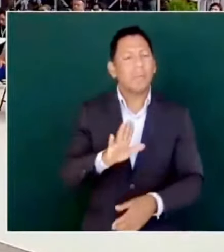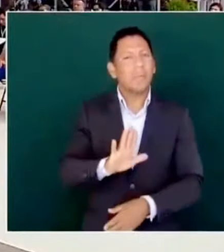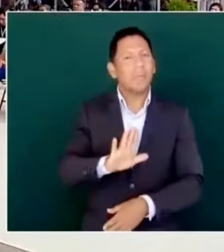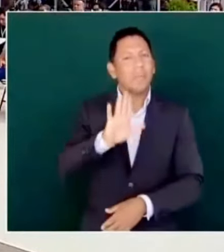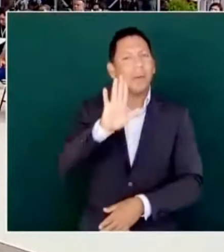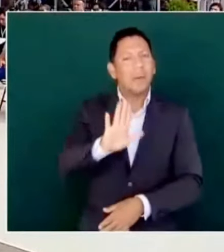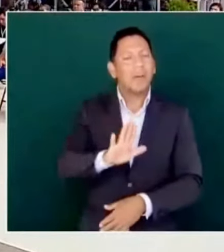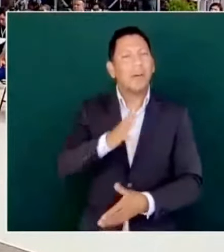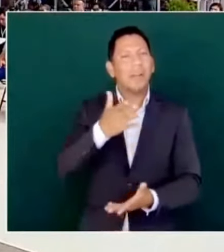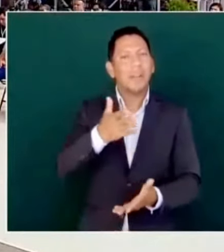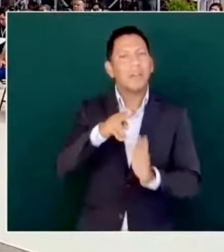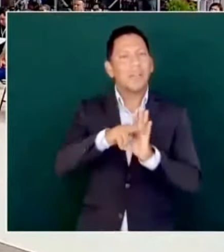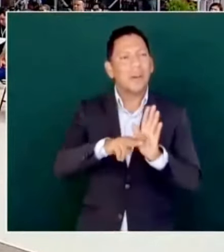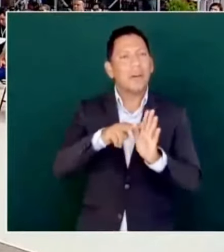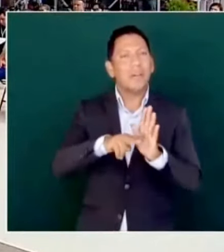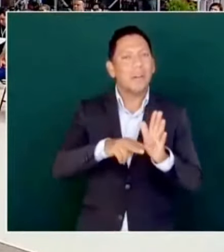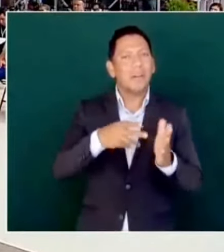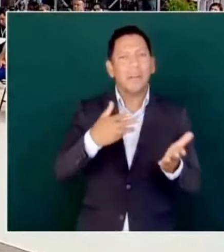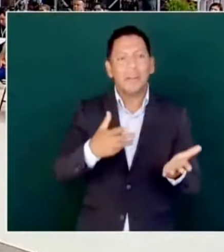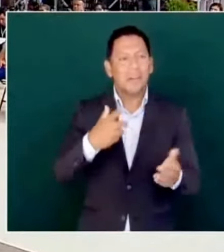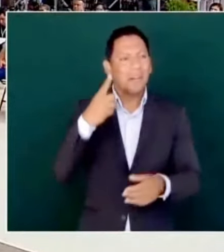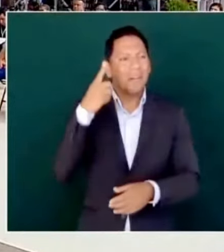es una tragicomedia,